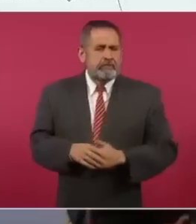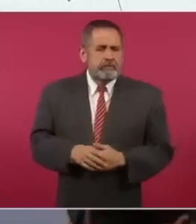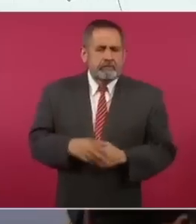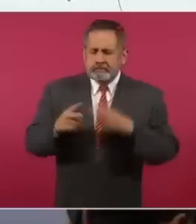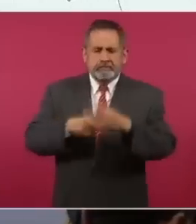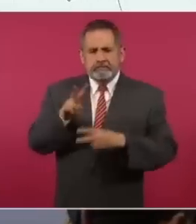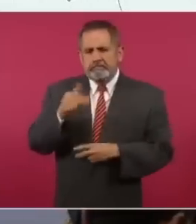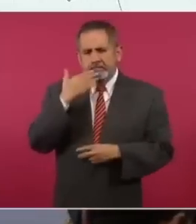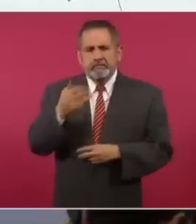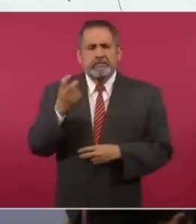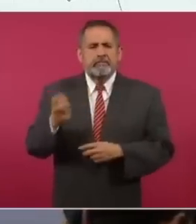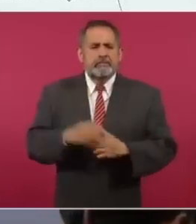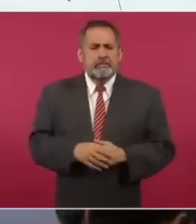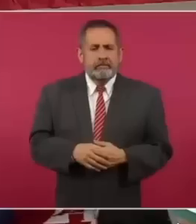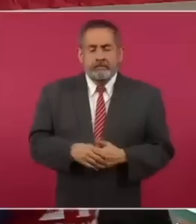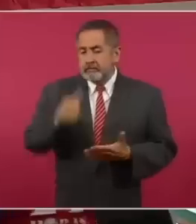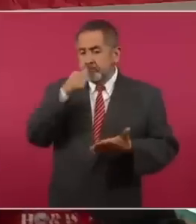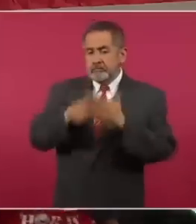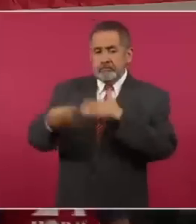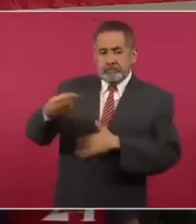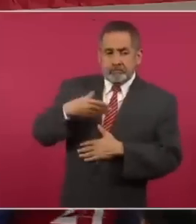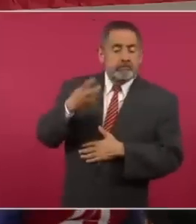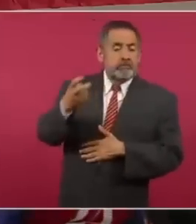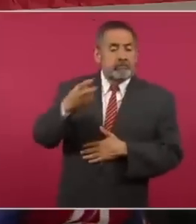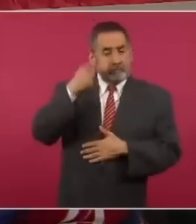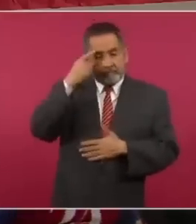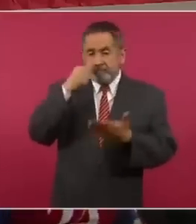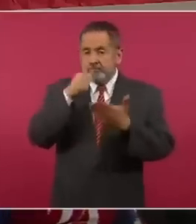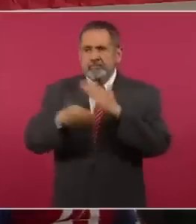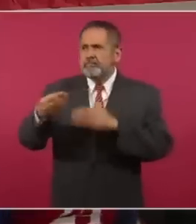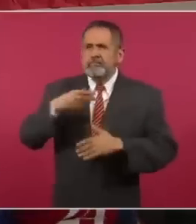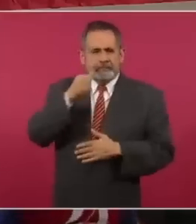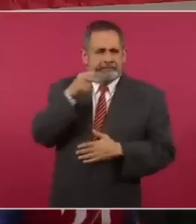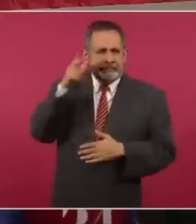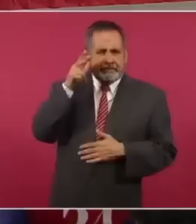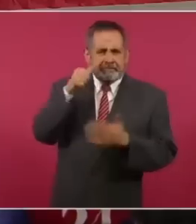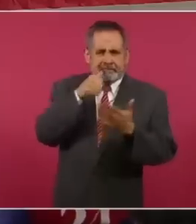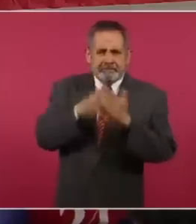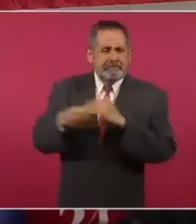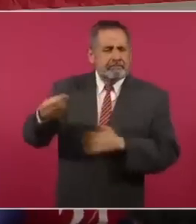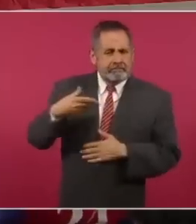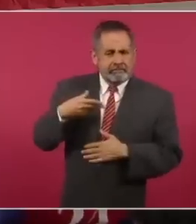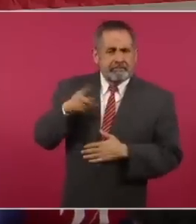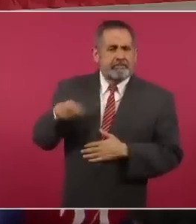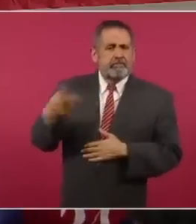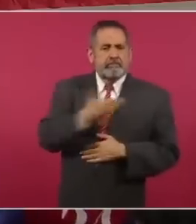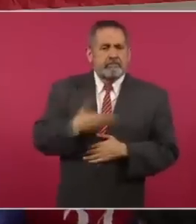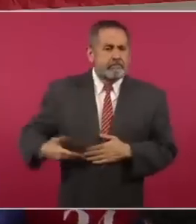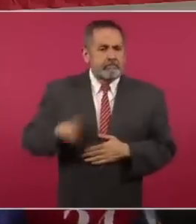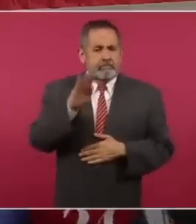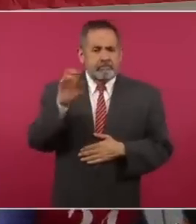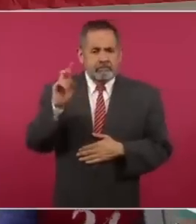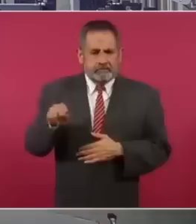Y recibí una carta por esto también con Antier del presidente Biden,